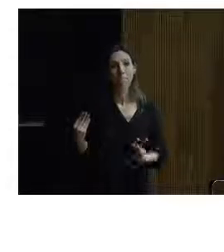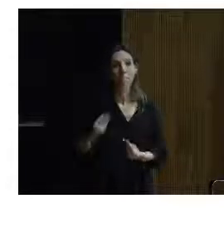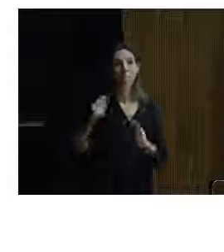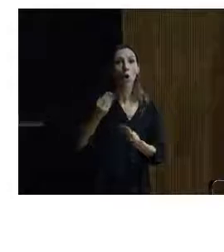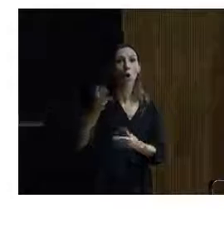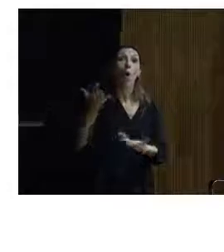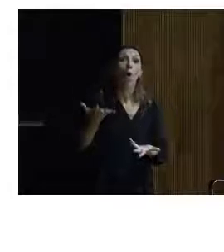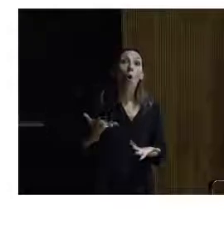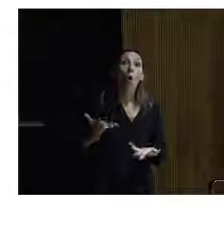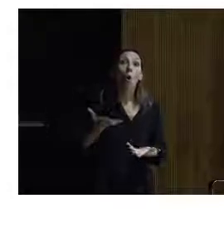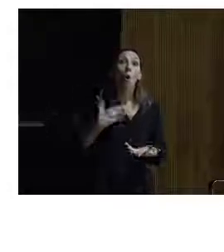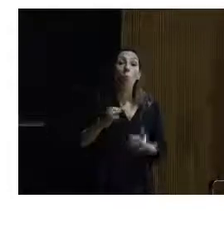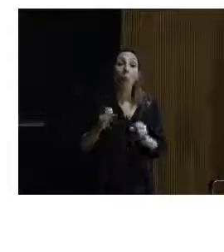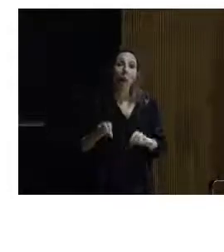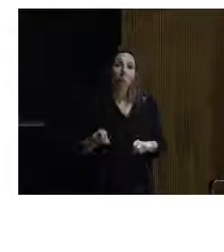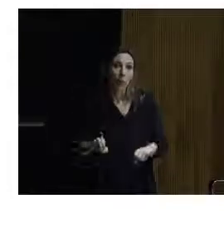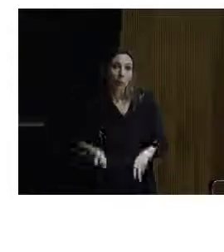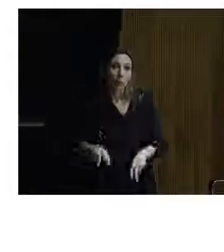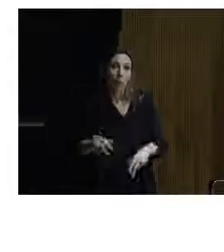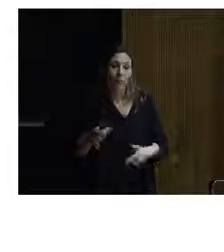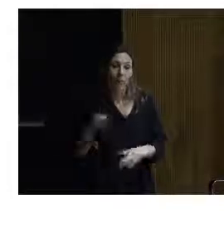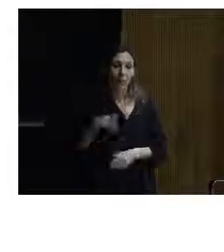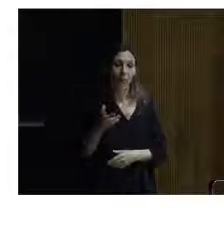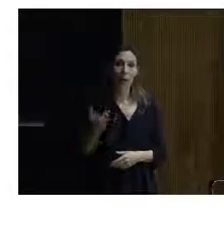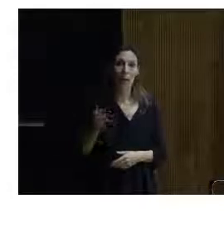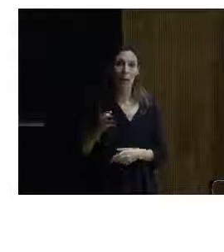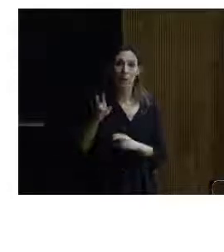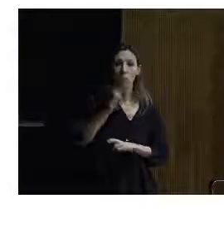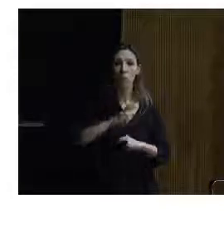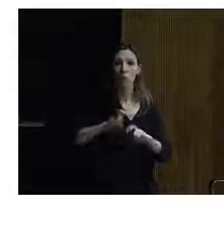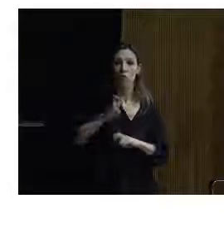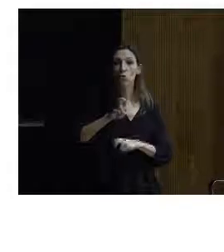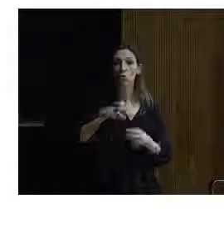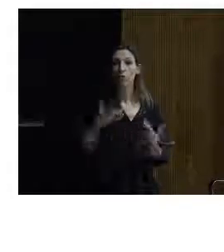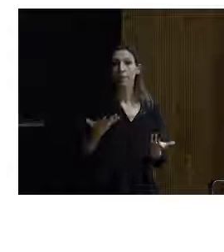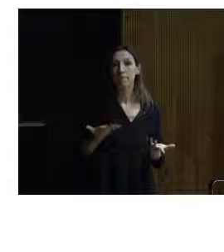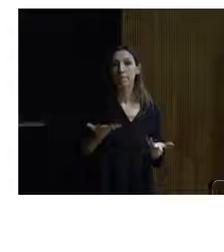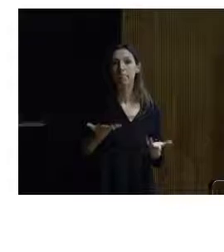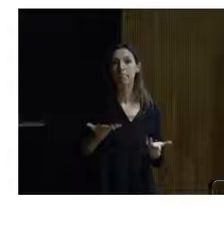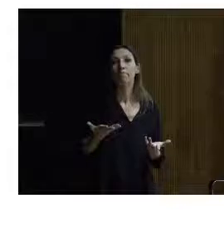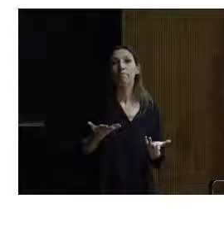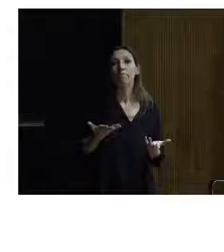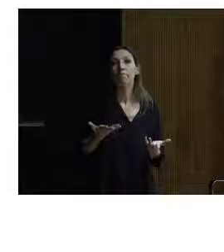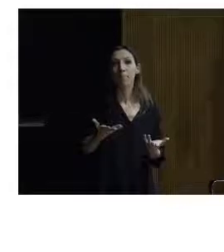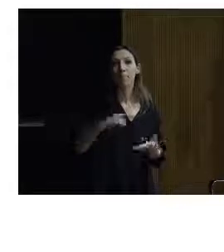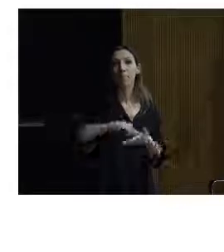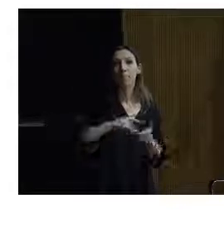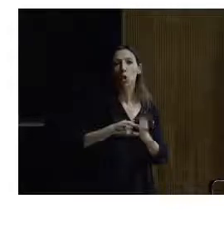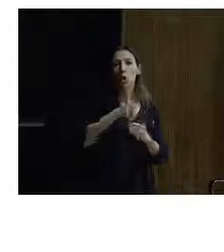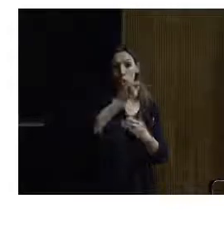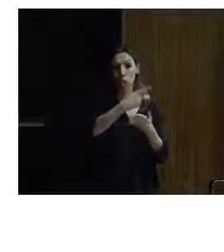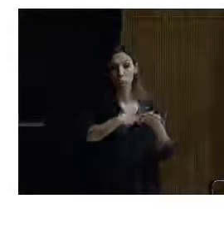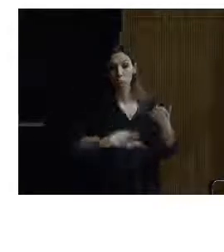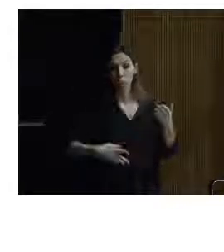disminuye. Y también tenemos que buscar cuál es el repertorio o el elenco de soluciones que pueden ser